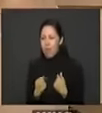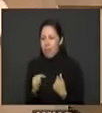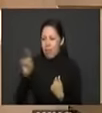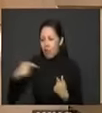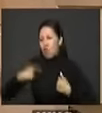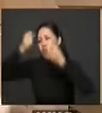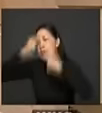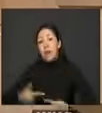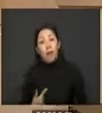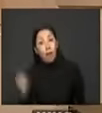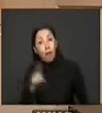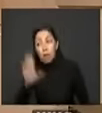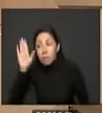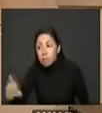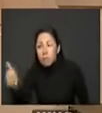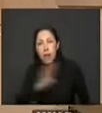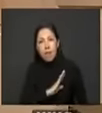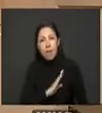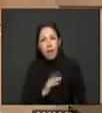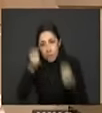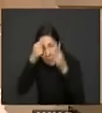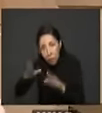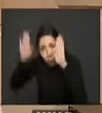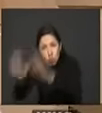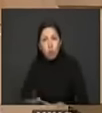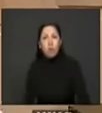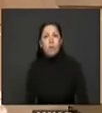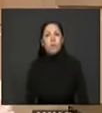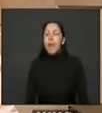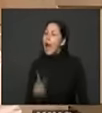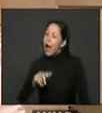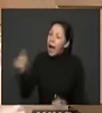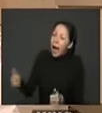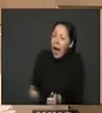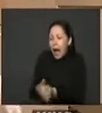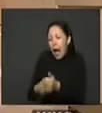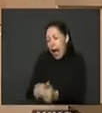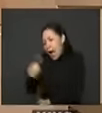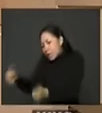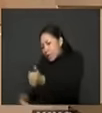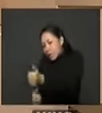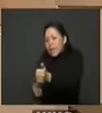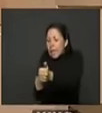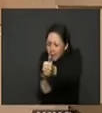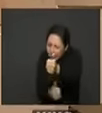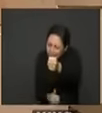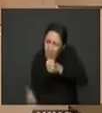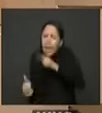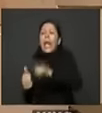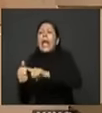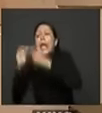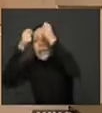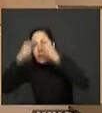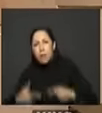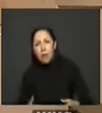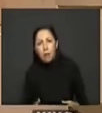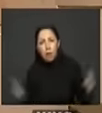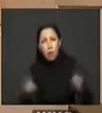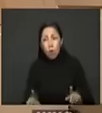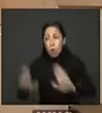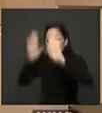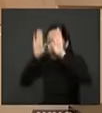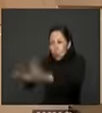ni el delegado de consolidación ni el técnico agropecuario no el Estado el que se va a quedar allí